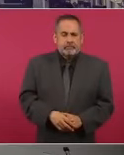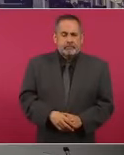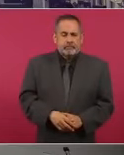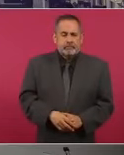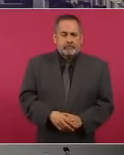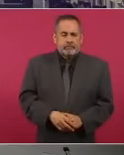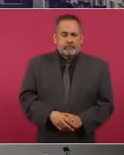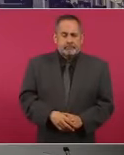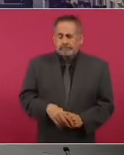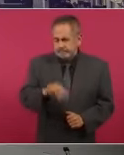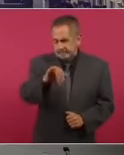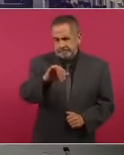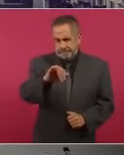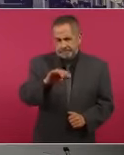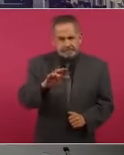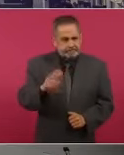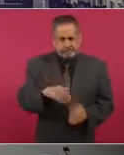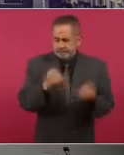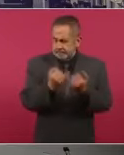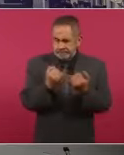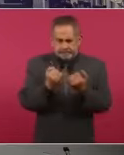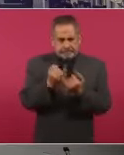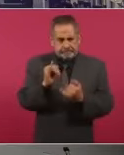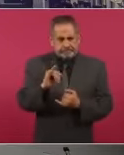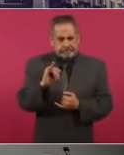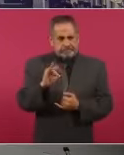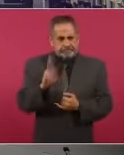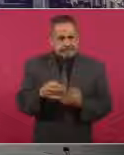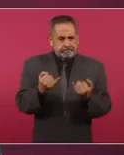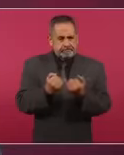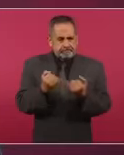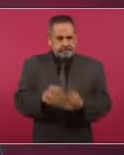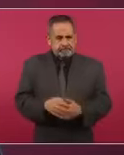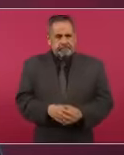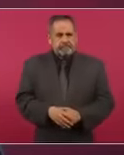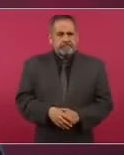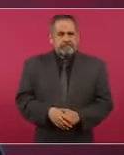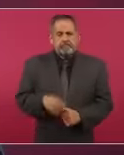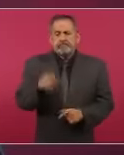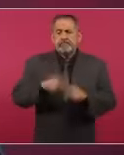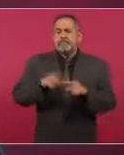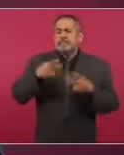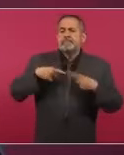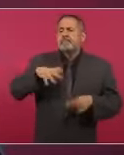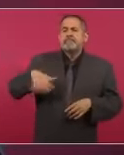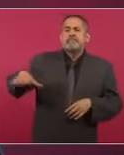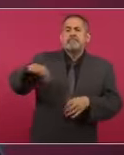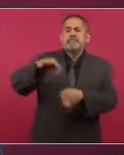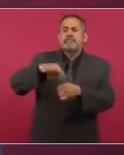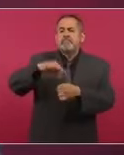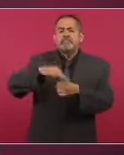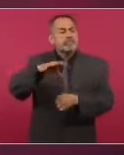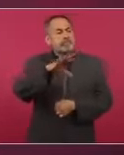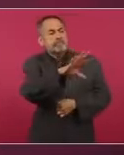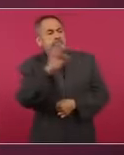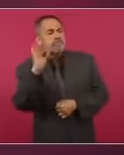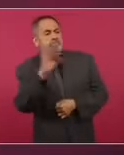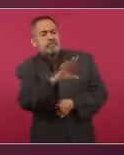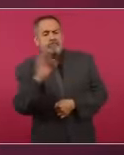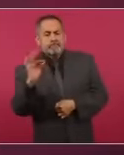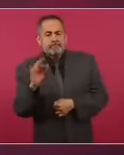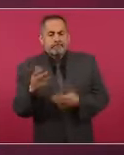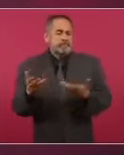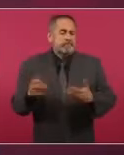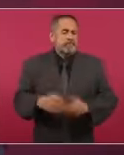Sí, sí, igual, igual, igual, pero que los elige el pueblo. O sea, es que esto